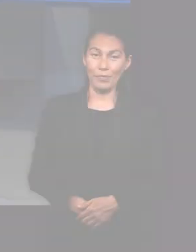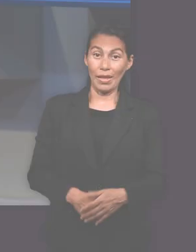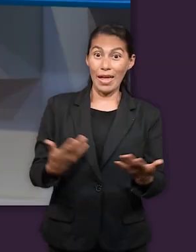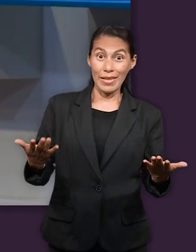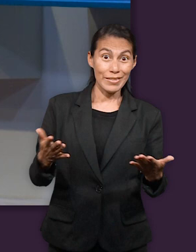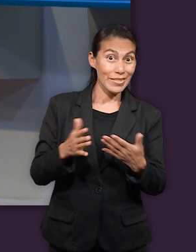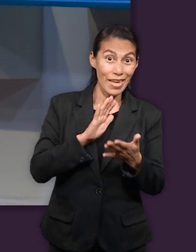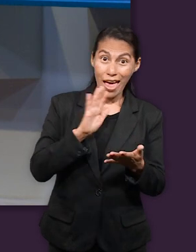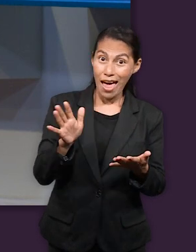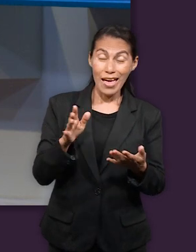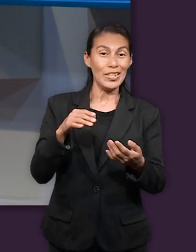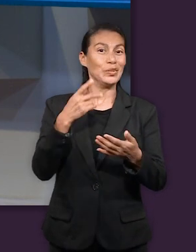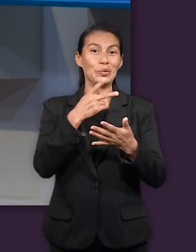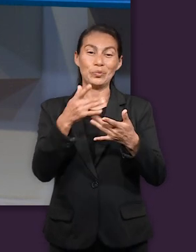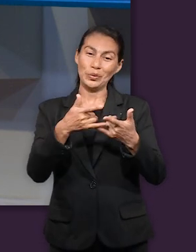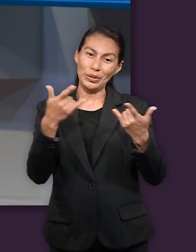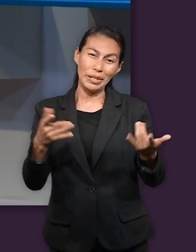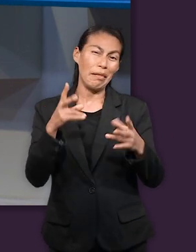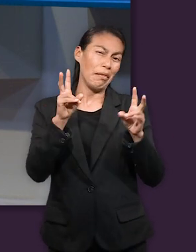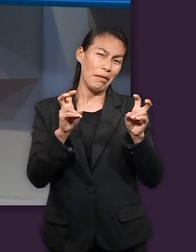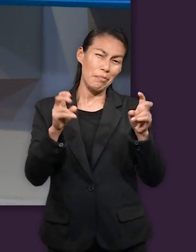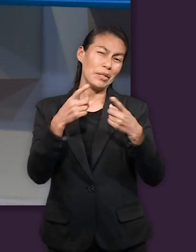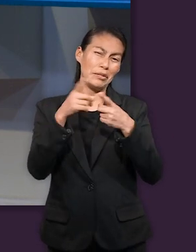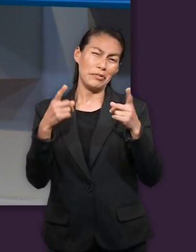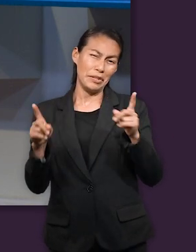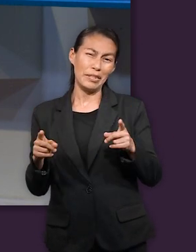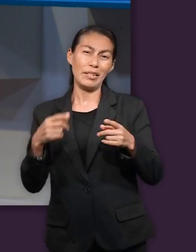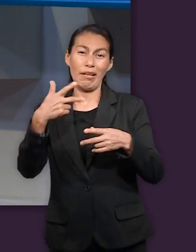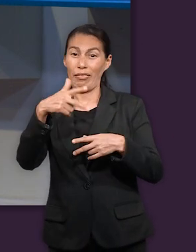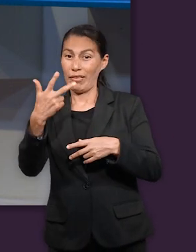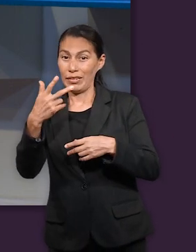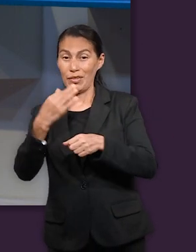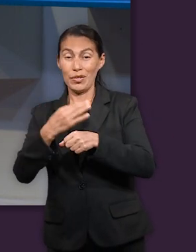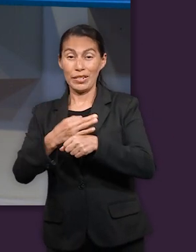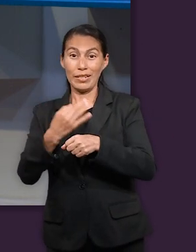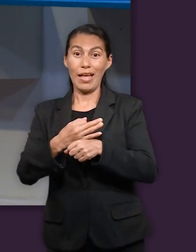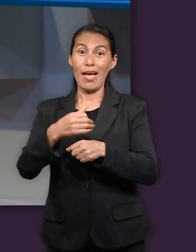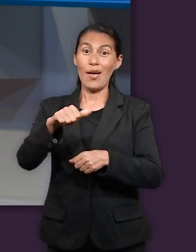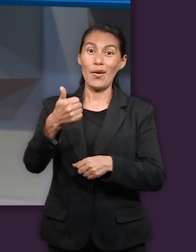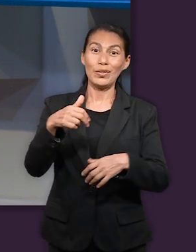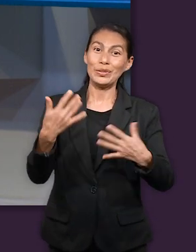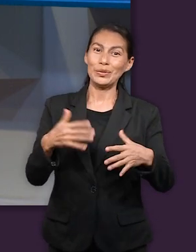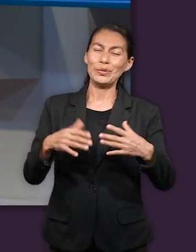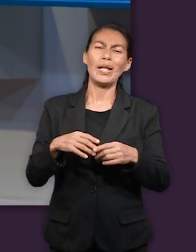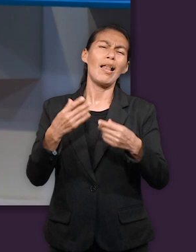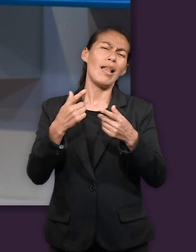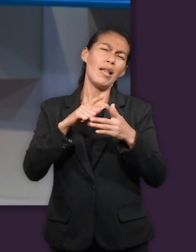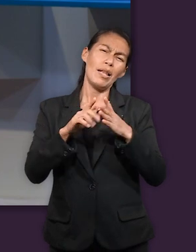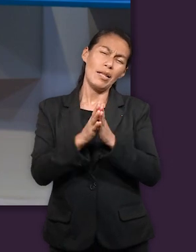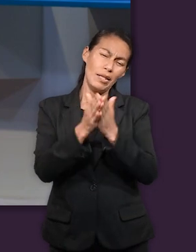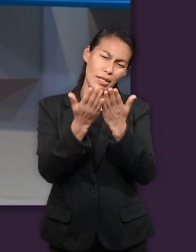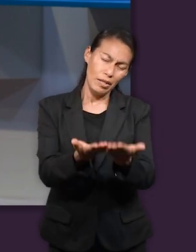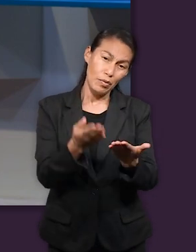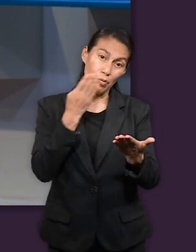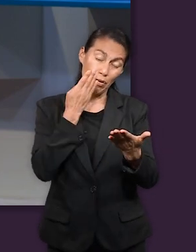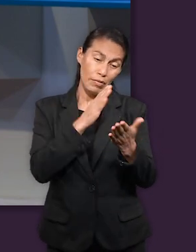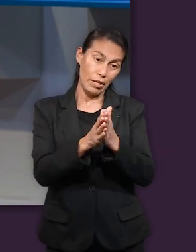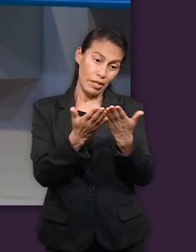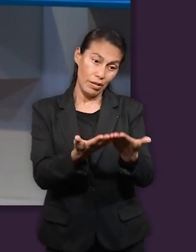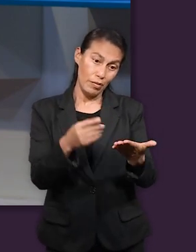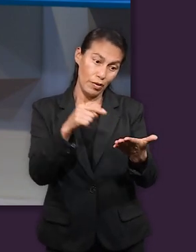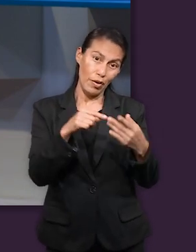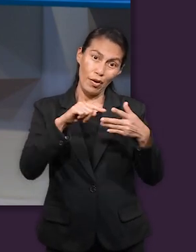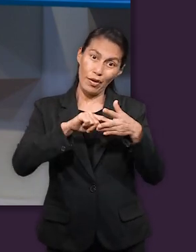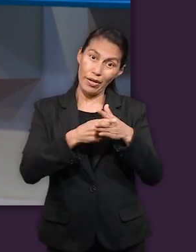Hemos llegado al penúltimo episodio de esta serie acerca del libro de Génesis. Nuestro